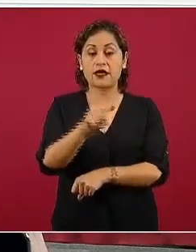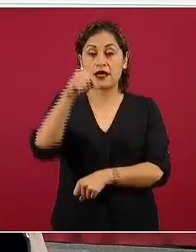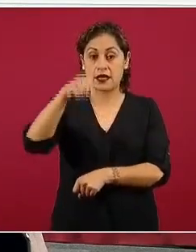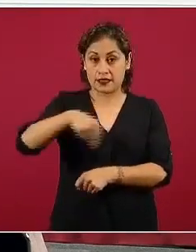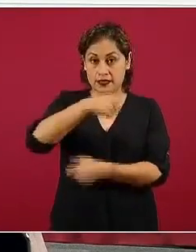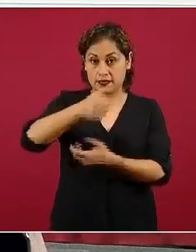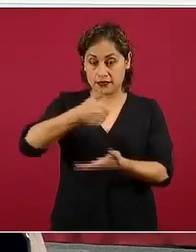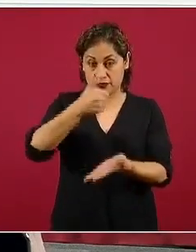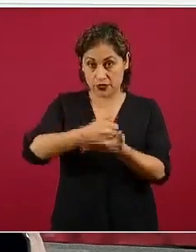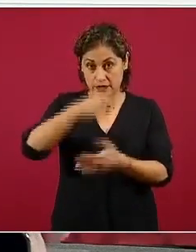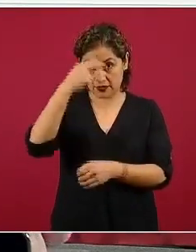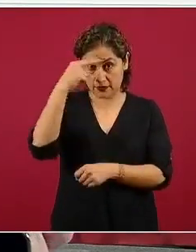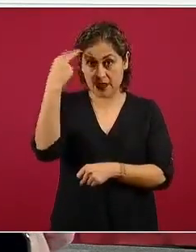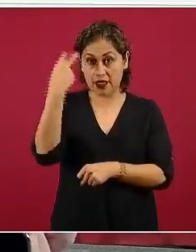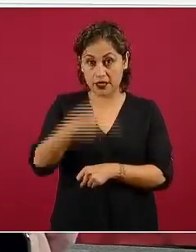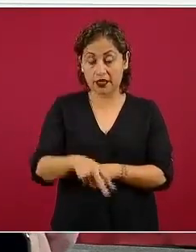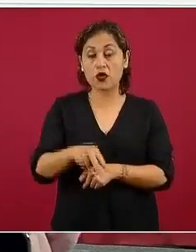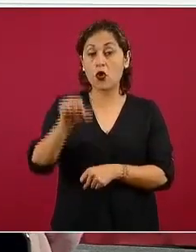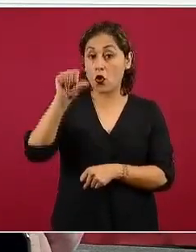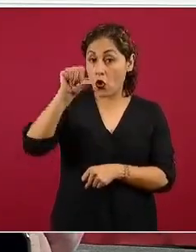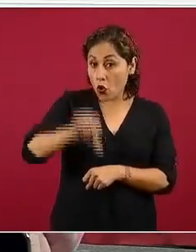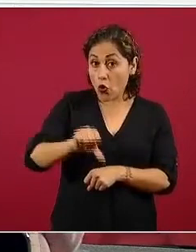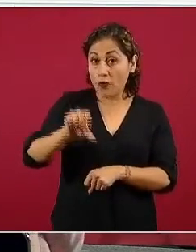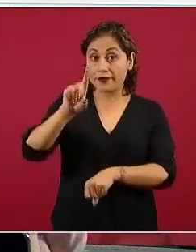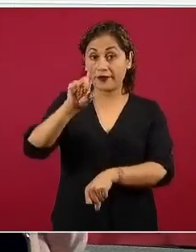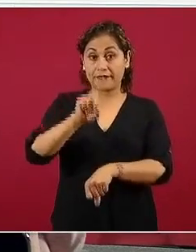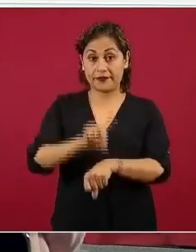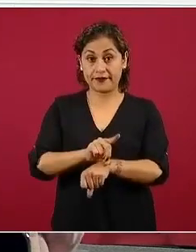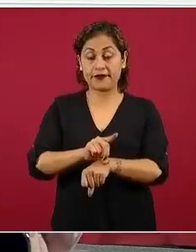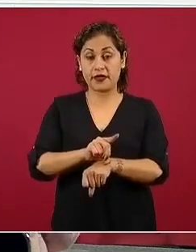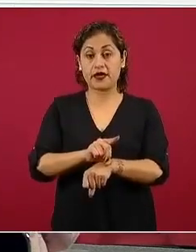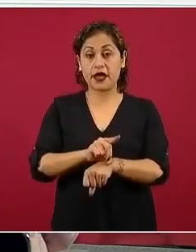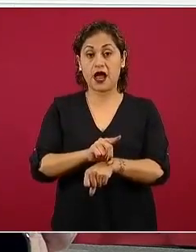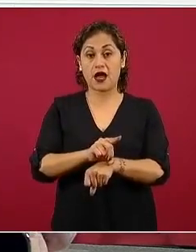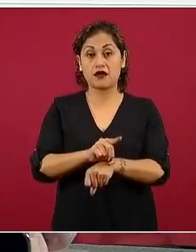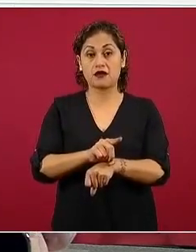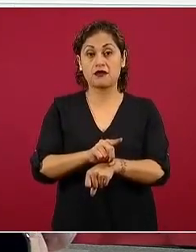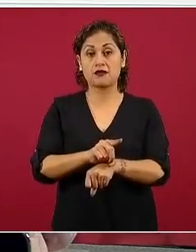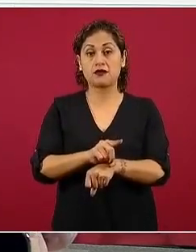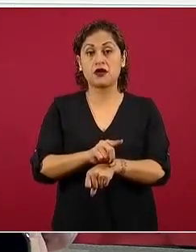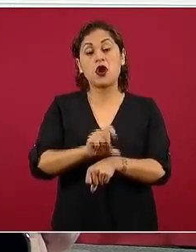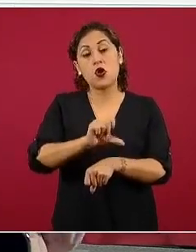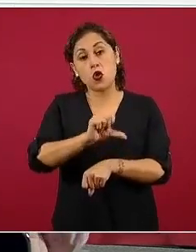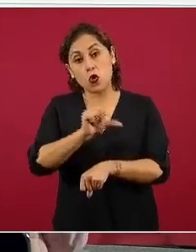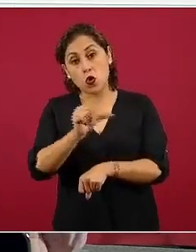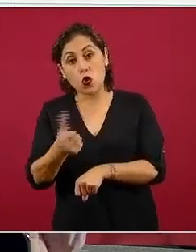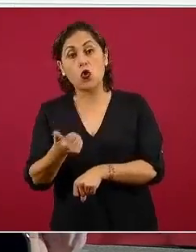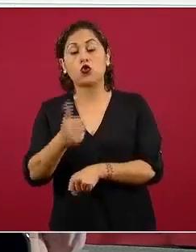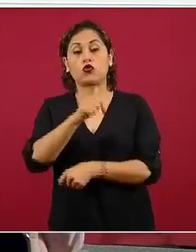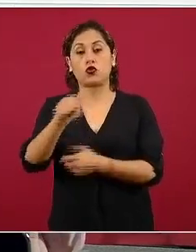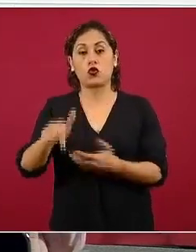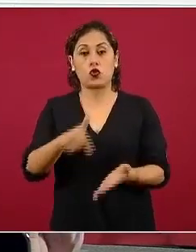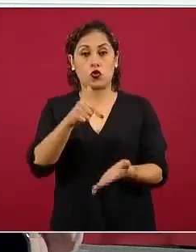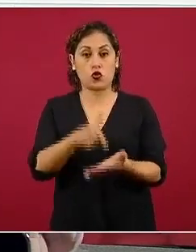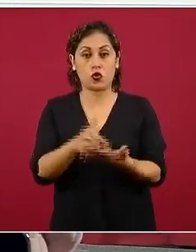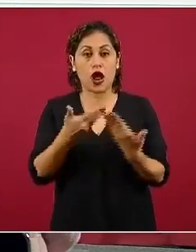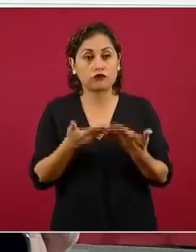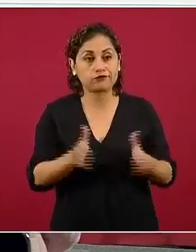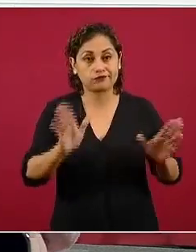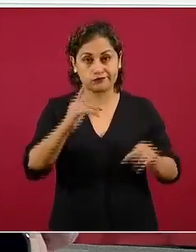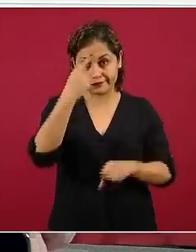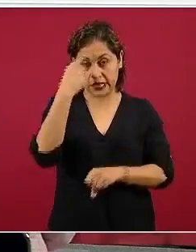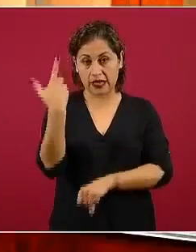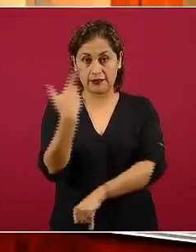Ciudad de México y el día de hoy se amplió el número de sitios de aplicación de vacunación,